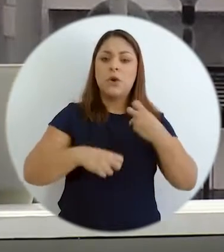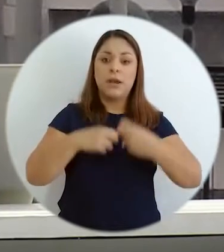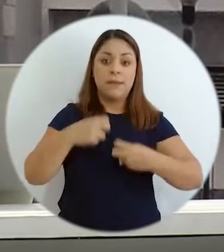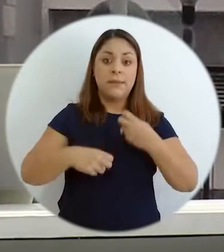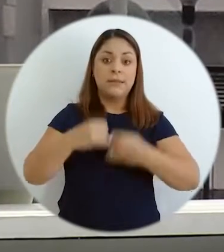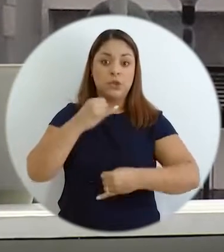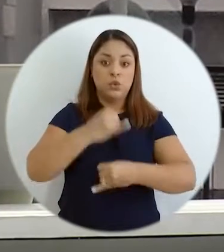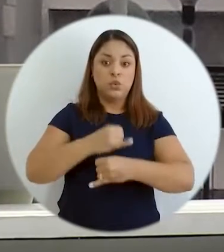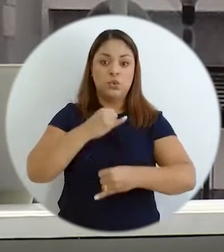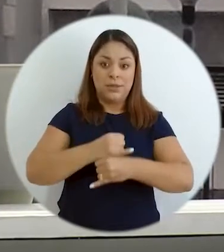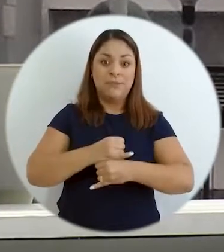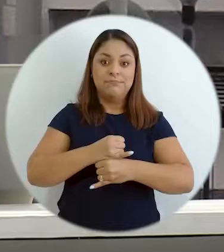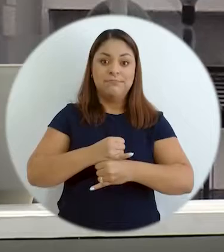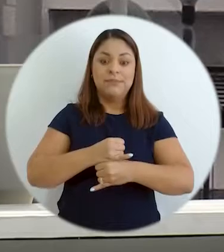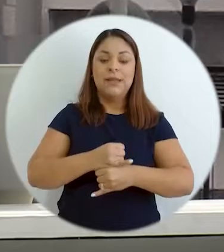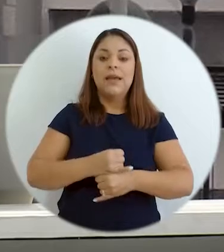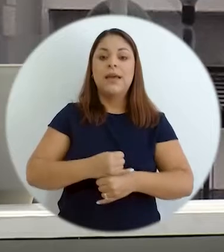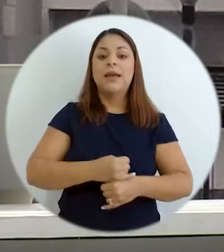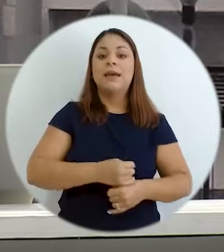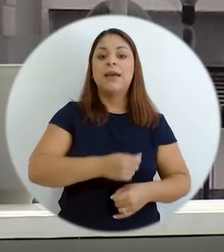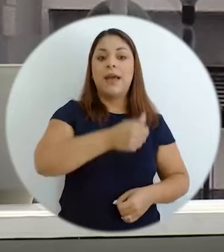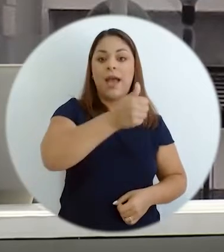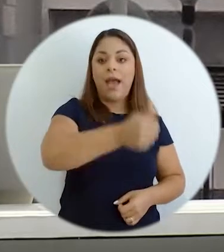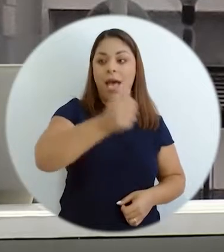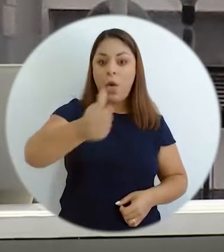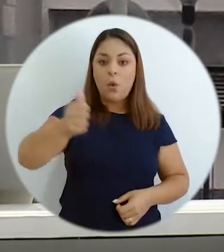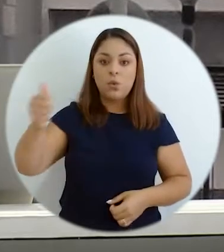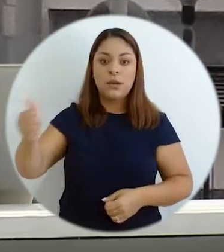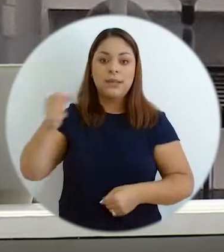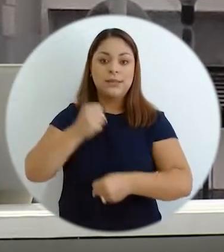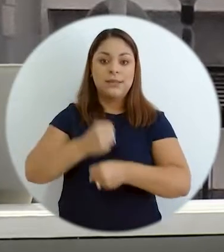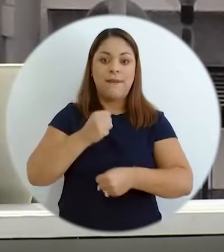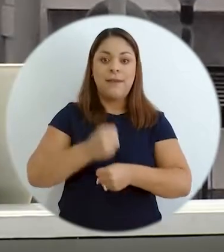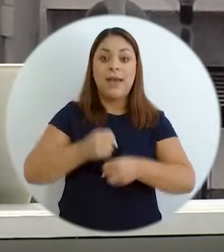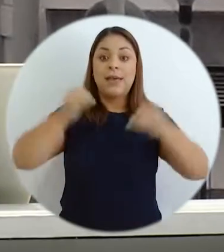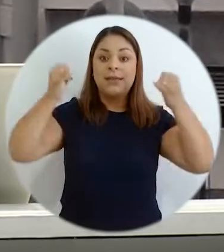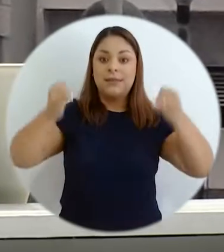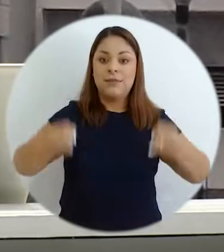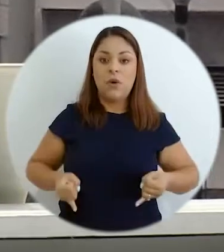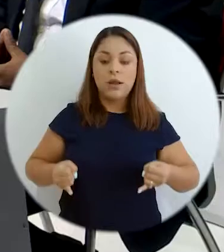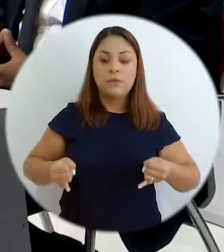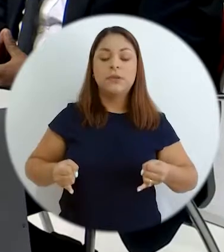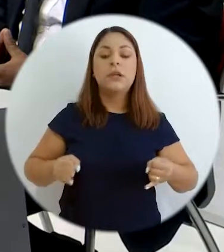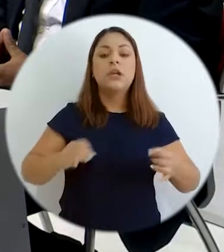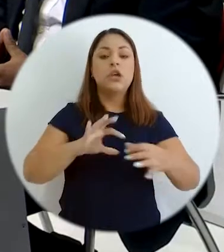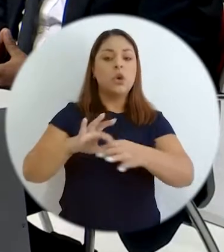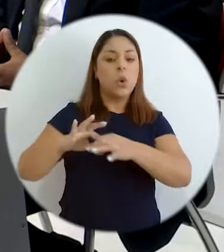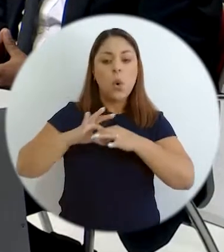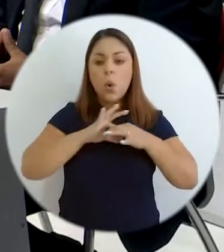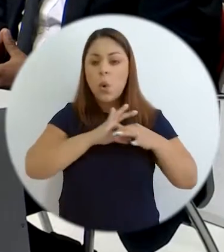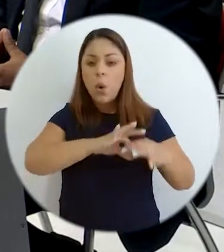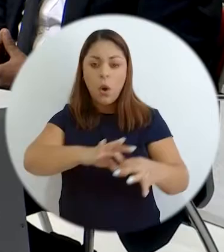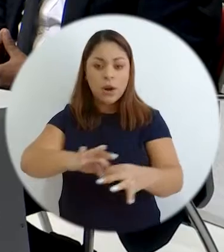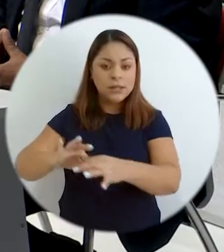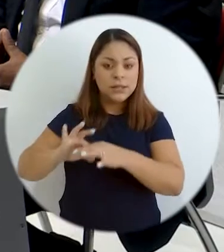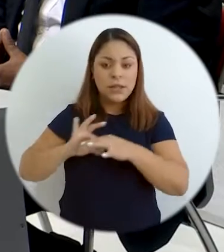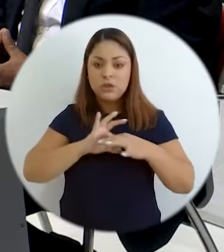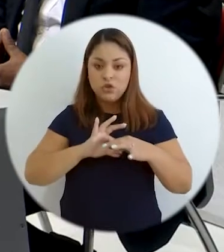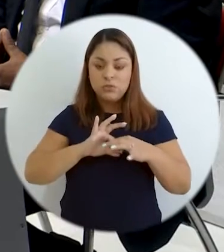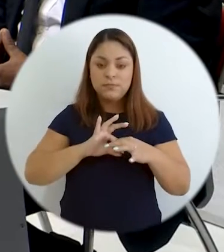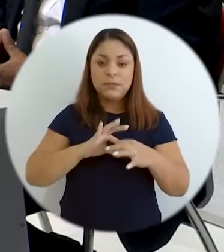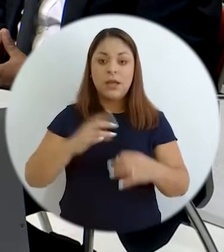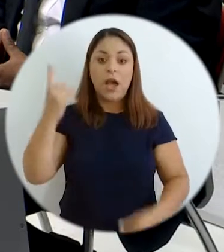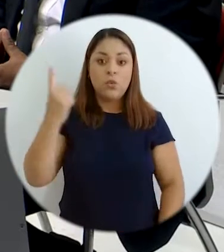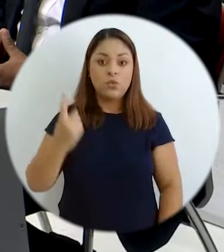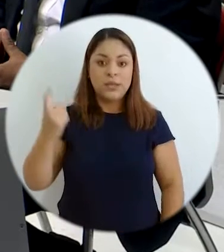hay como una especie de islas institucionales, ¿verdad? Que cada una hace su trabajo en forma individual y la coordinación o la